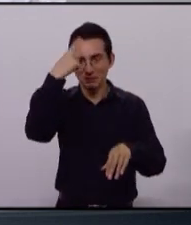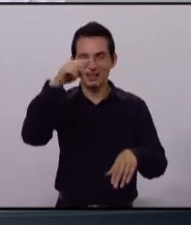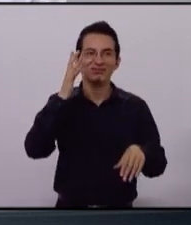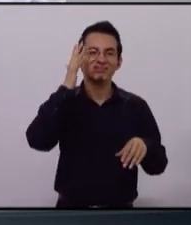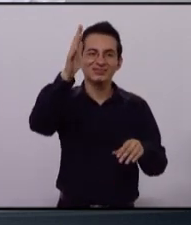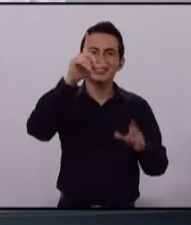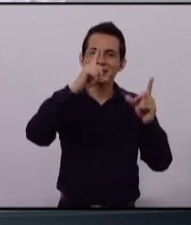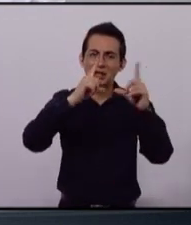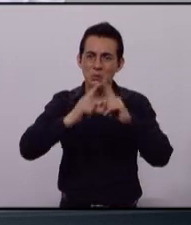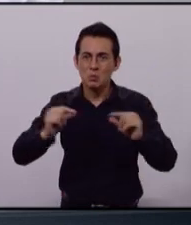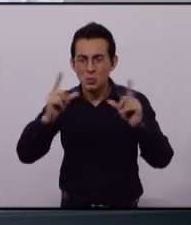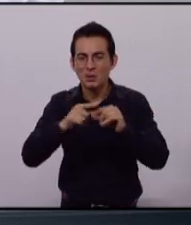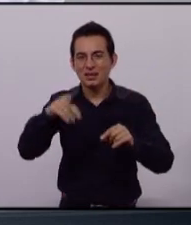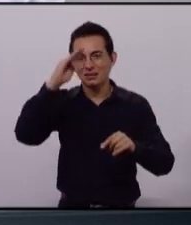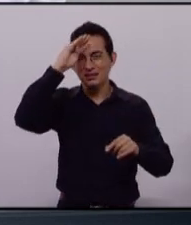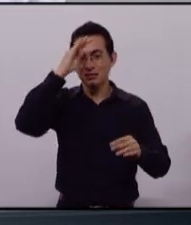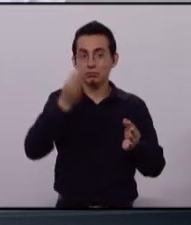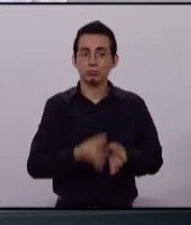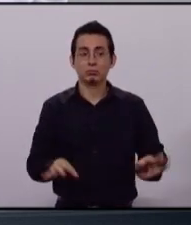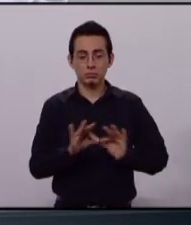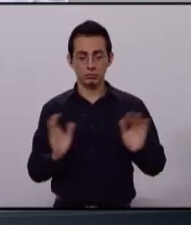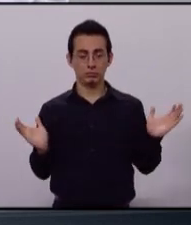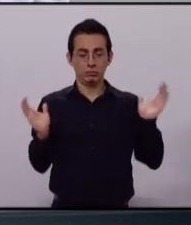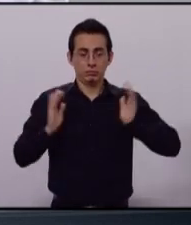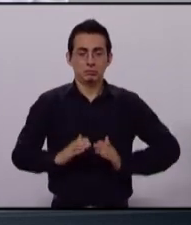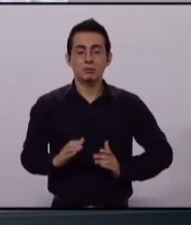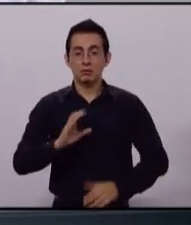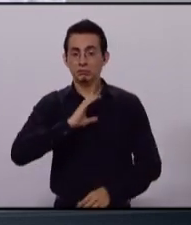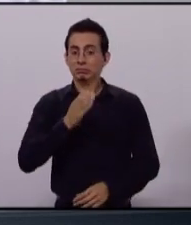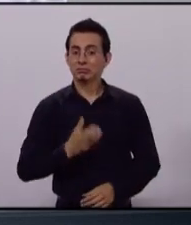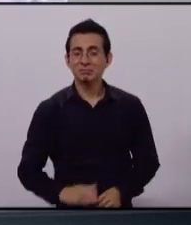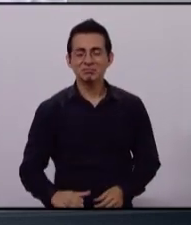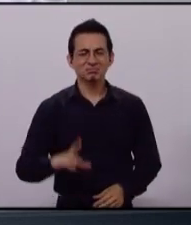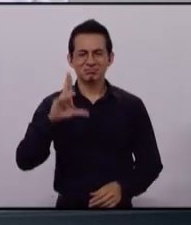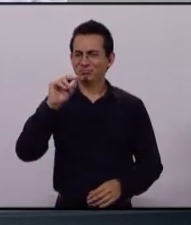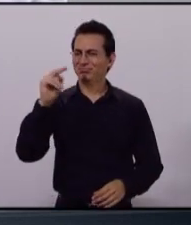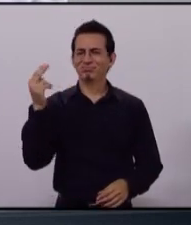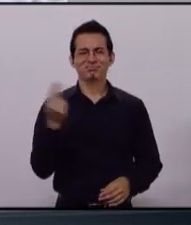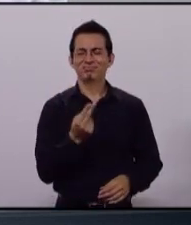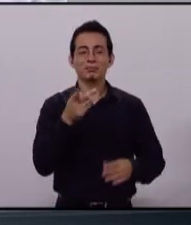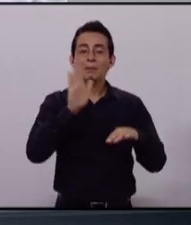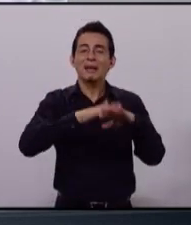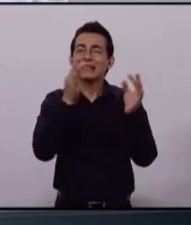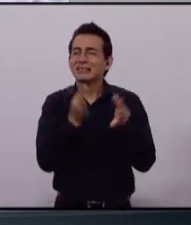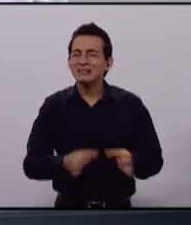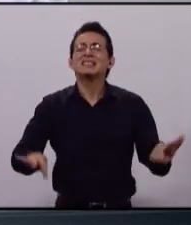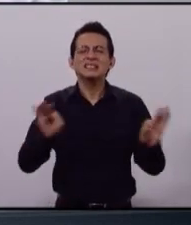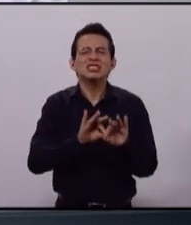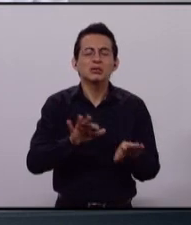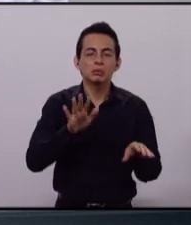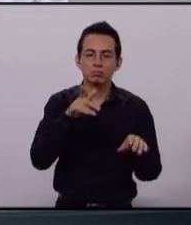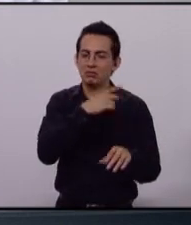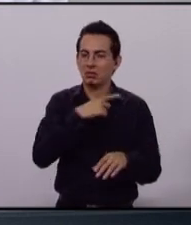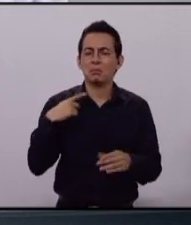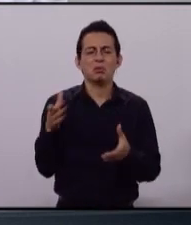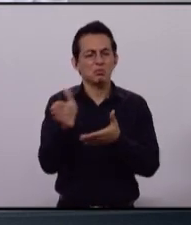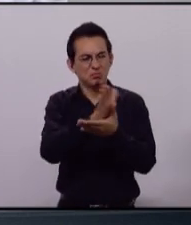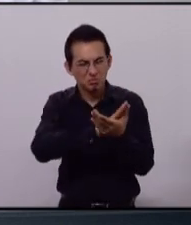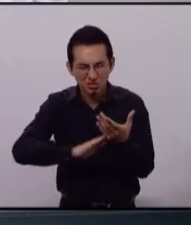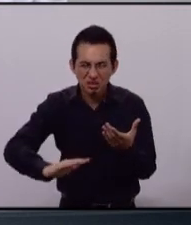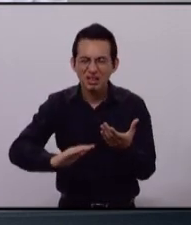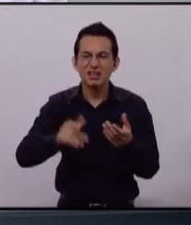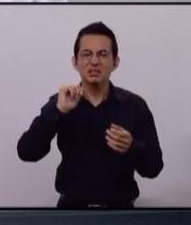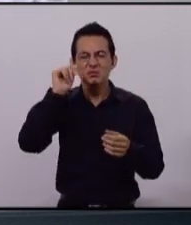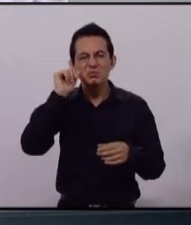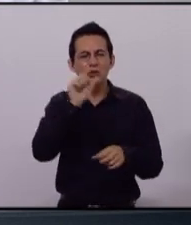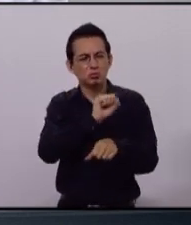no se necesita saco y corbata o estar detrás de un escritorio. Lo que se necesita es humildad, sencillez,